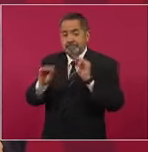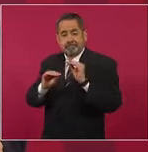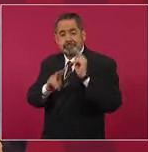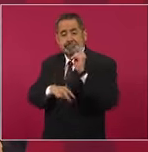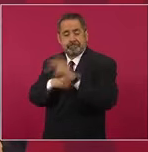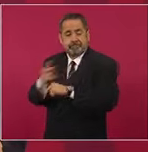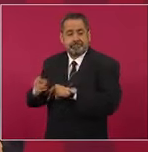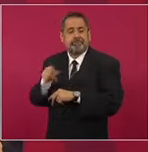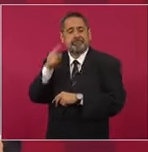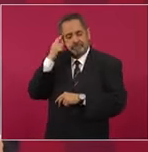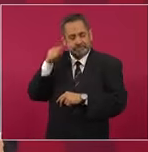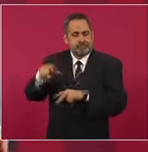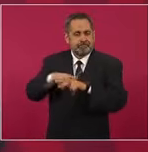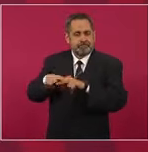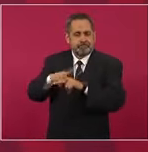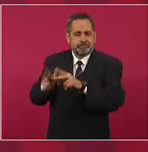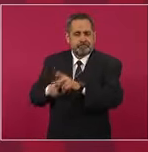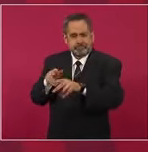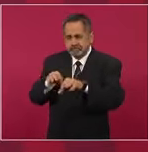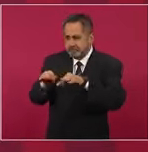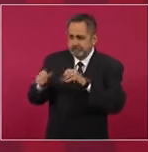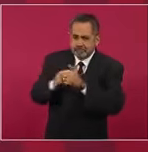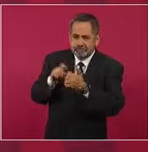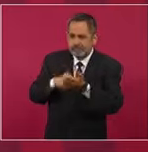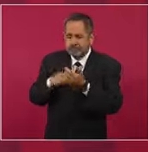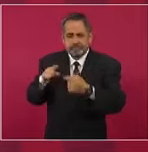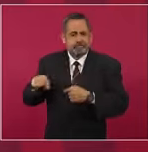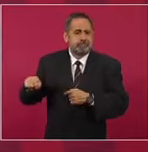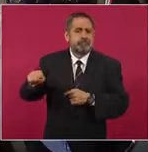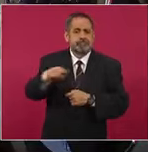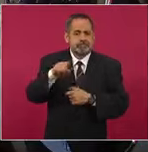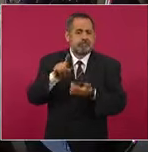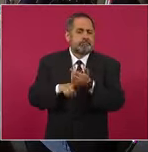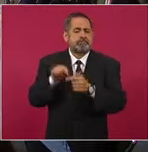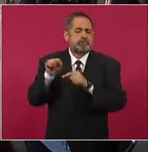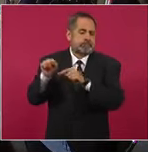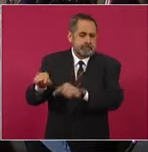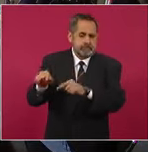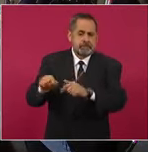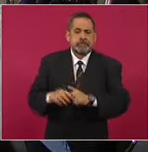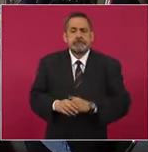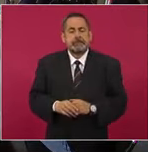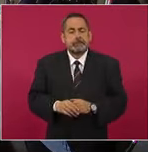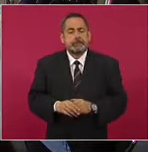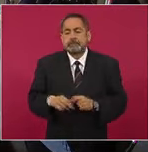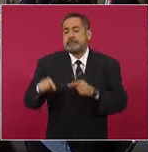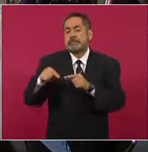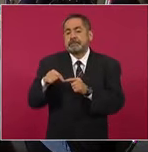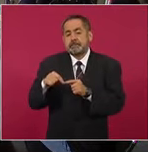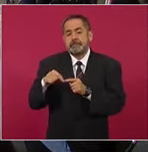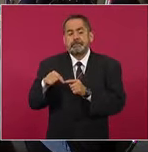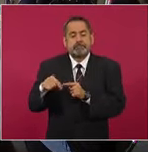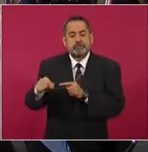a trabajar en el tramo